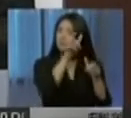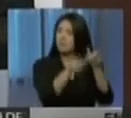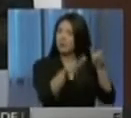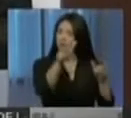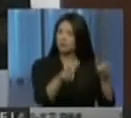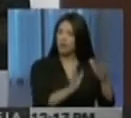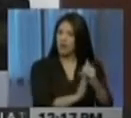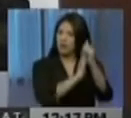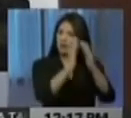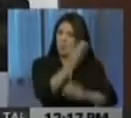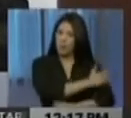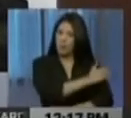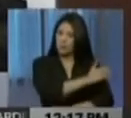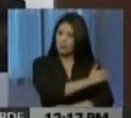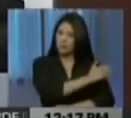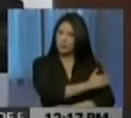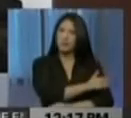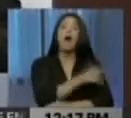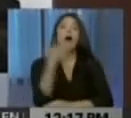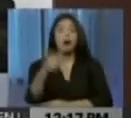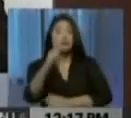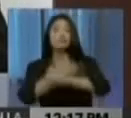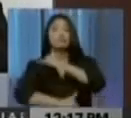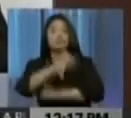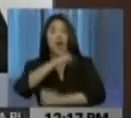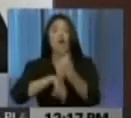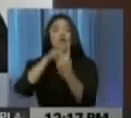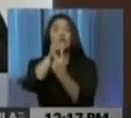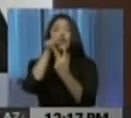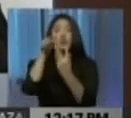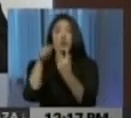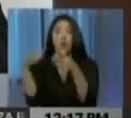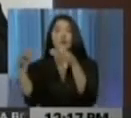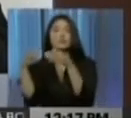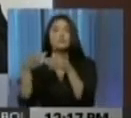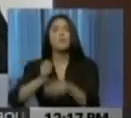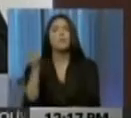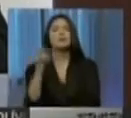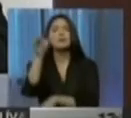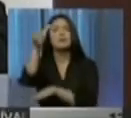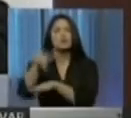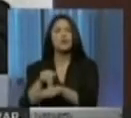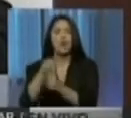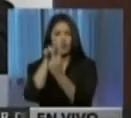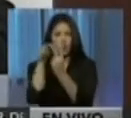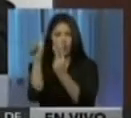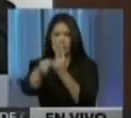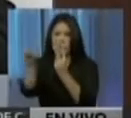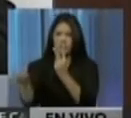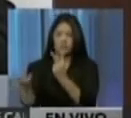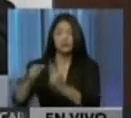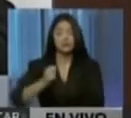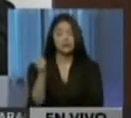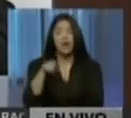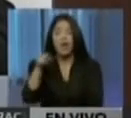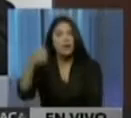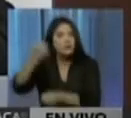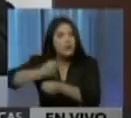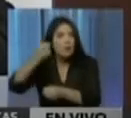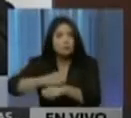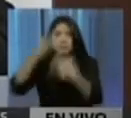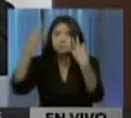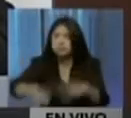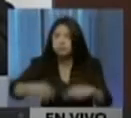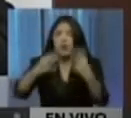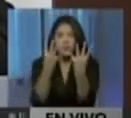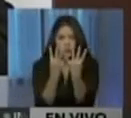políticos de la derecha resultaron heridos dos funcionarios del Cuerpo de Policía Nacional Bolivariano que cumplían el deber durante el